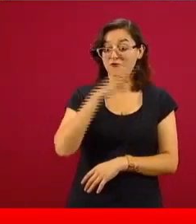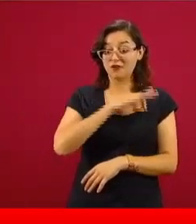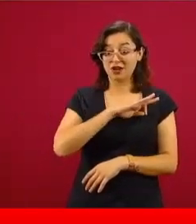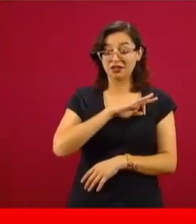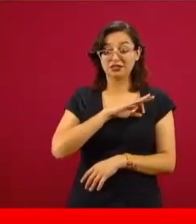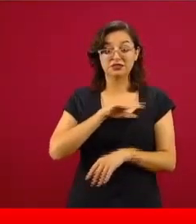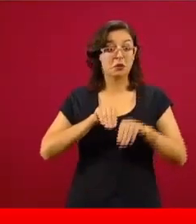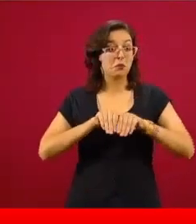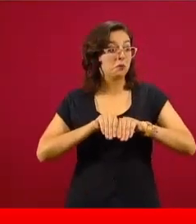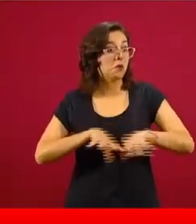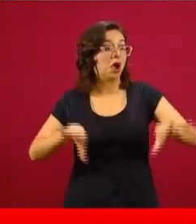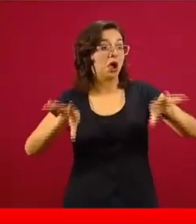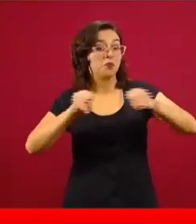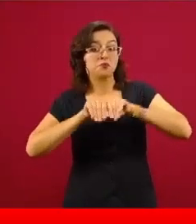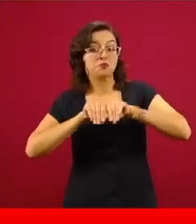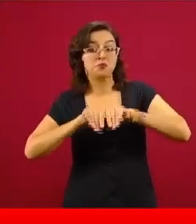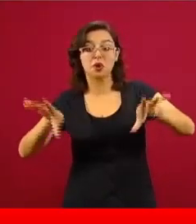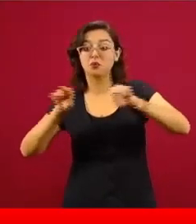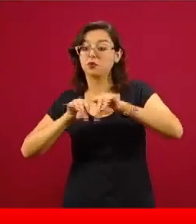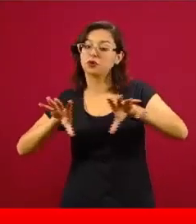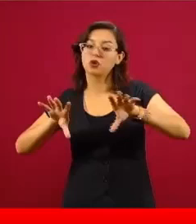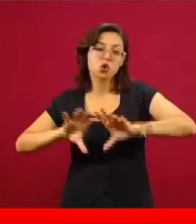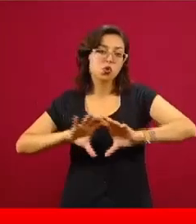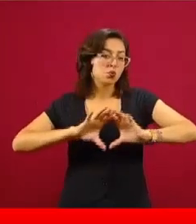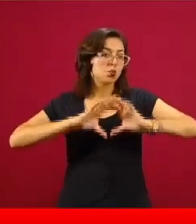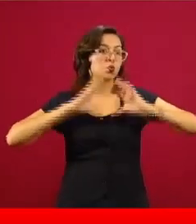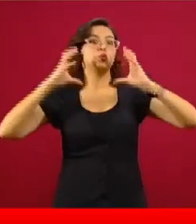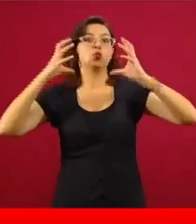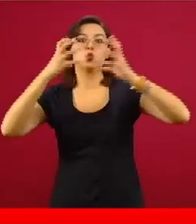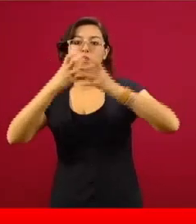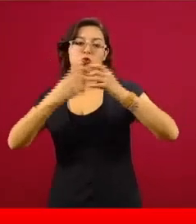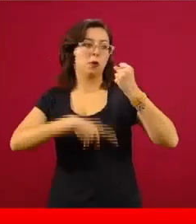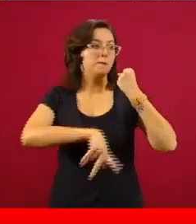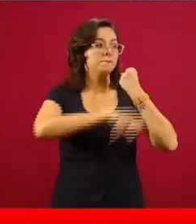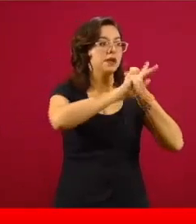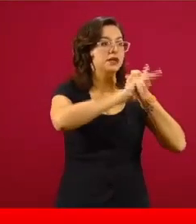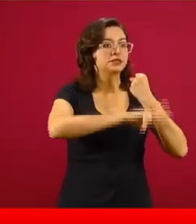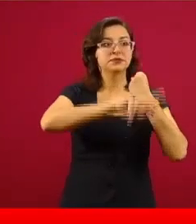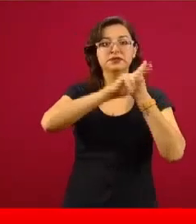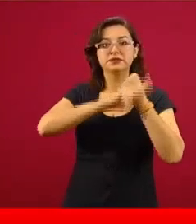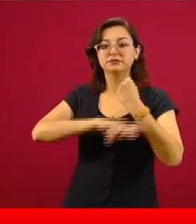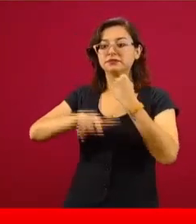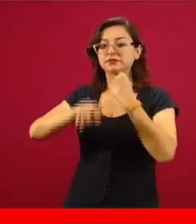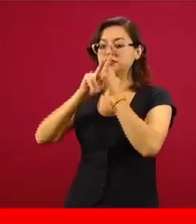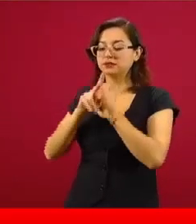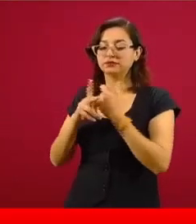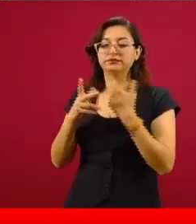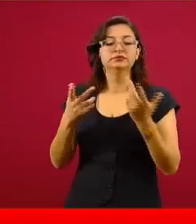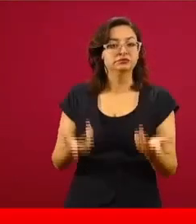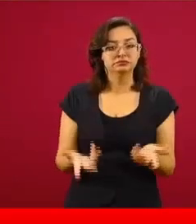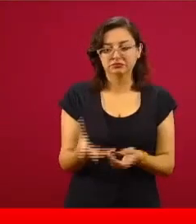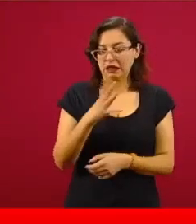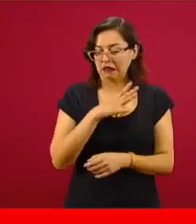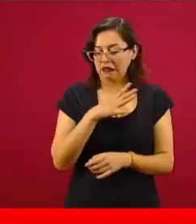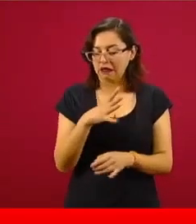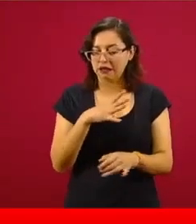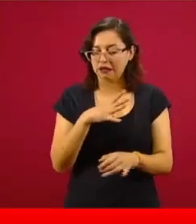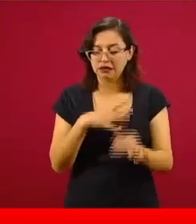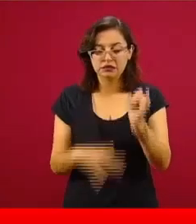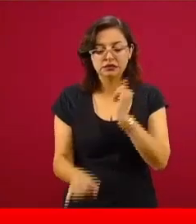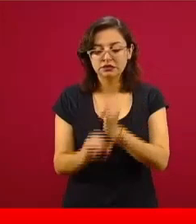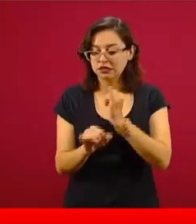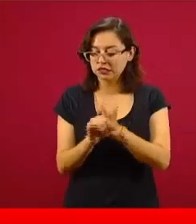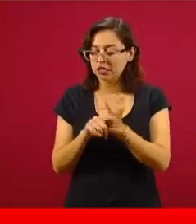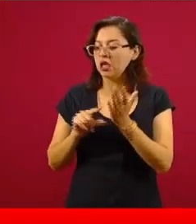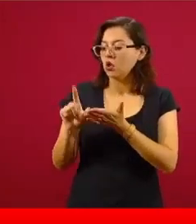transnacional, en donde están estas grandes plataformas. Twitter, por ejemplo, también ha crecido